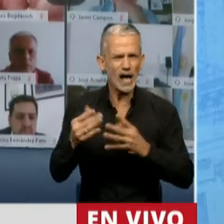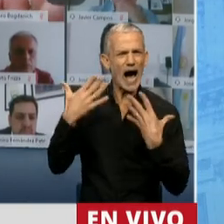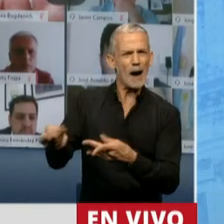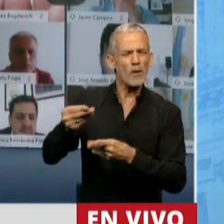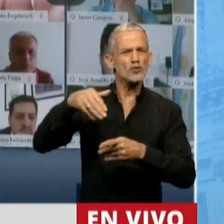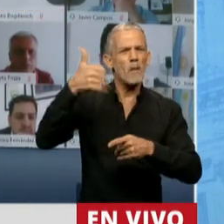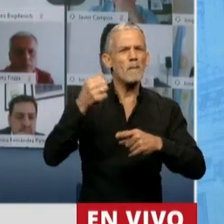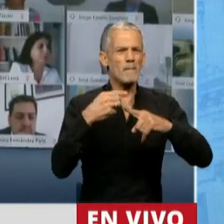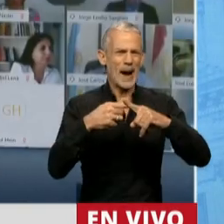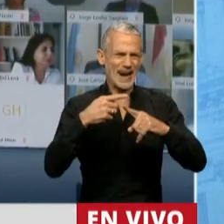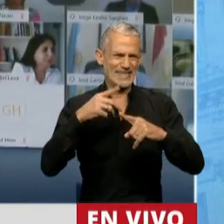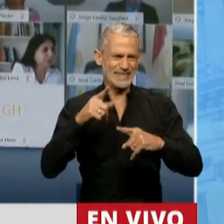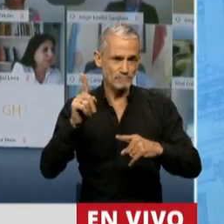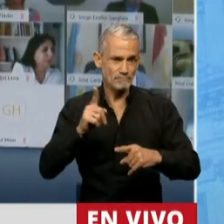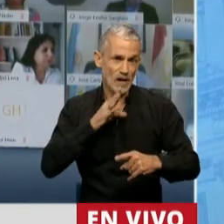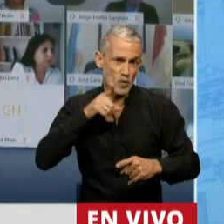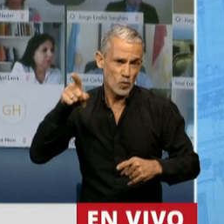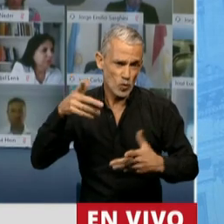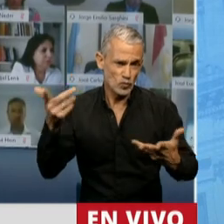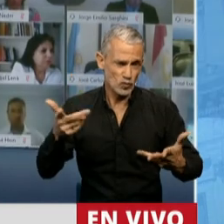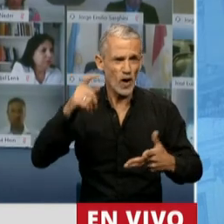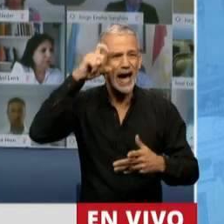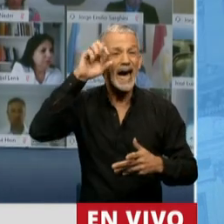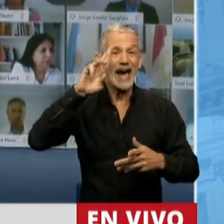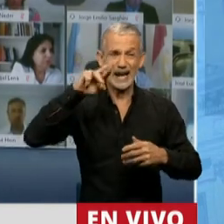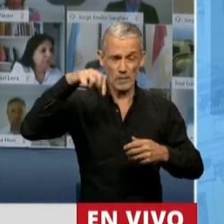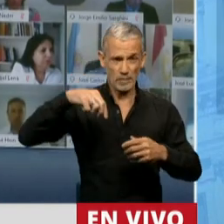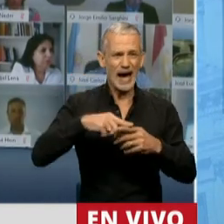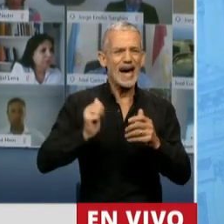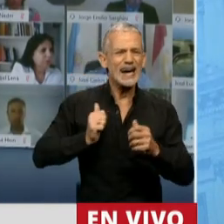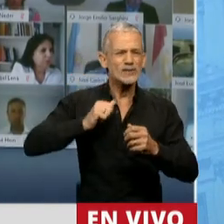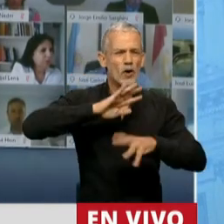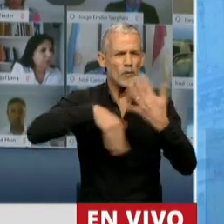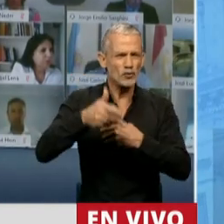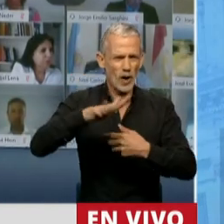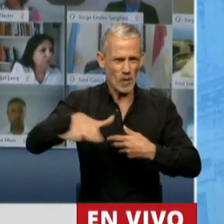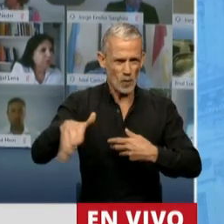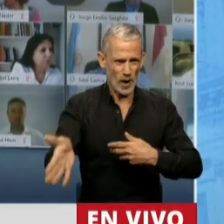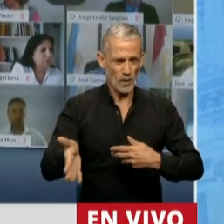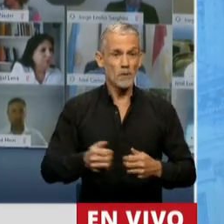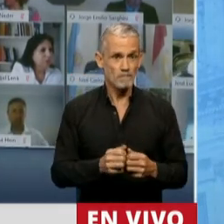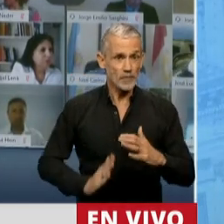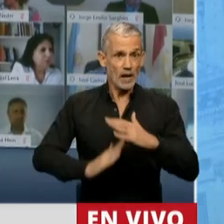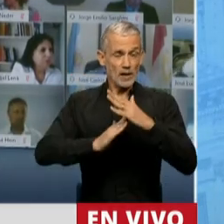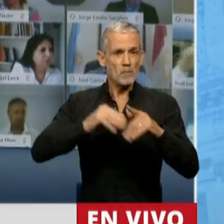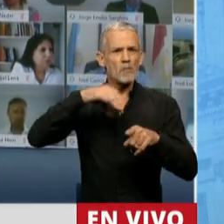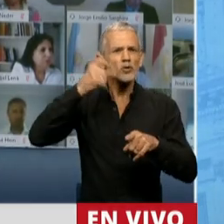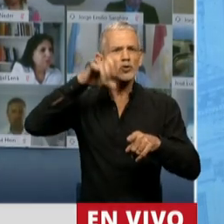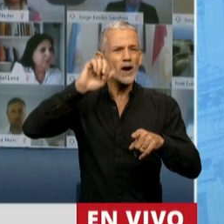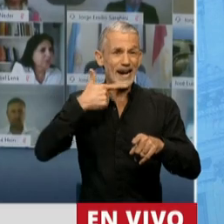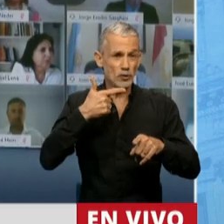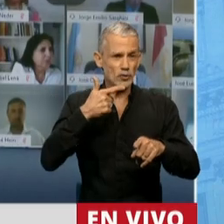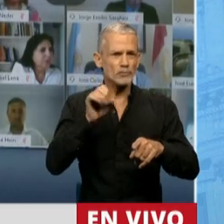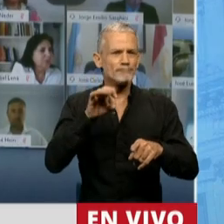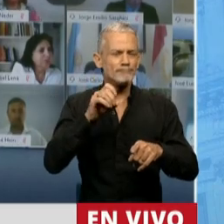trojista del ejército revolucionario del pueblo. Por esos días, el líder de montonero, Mario Firmanich,